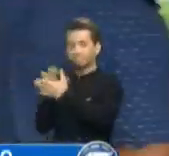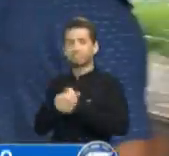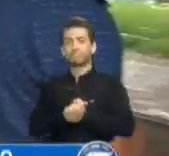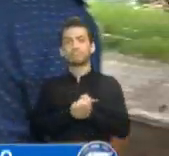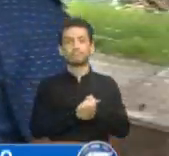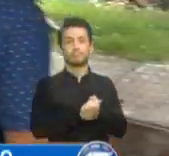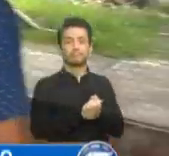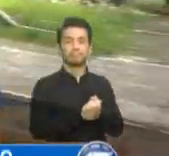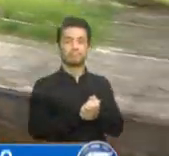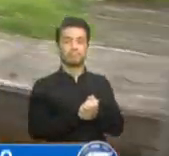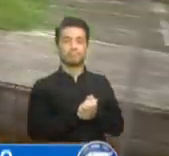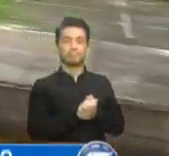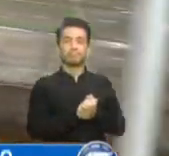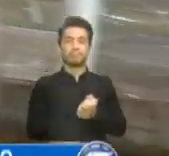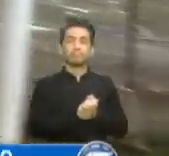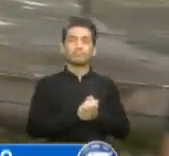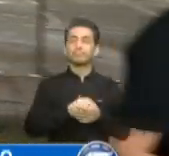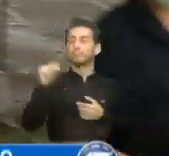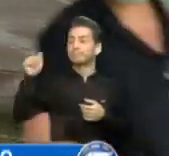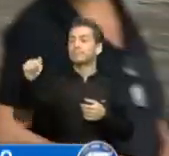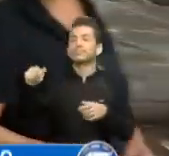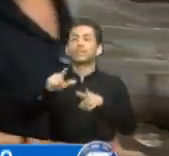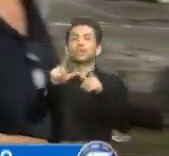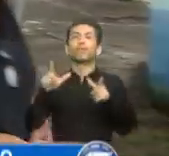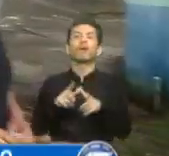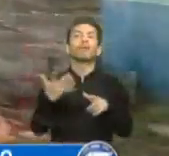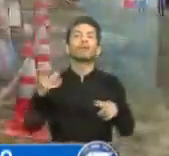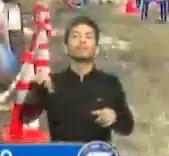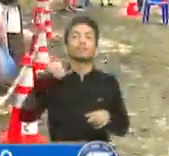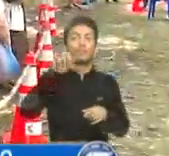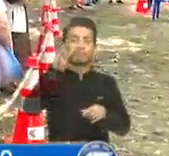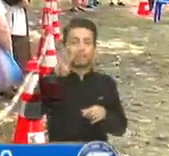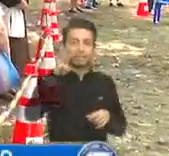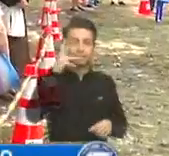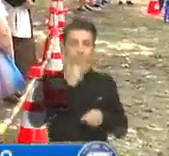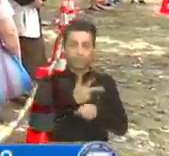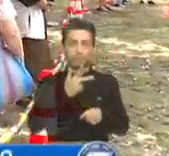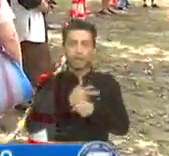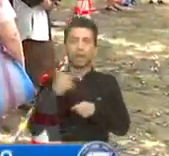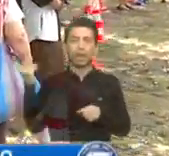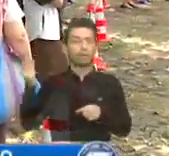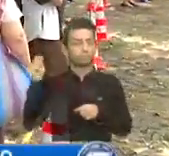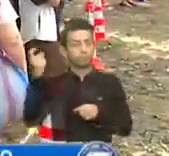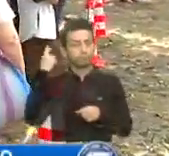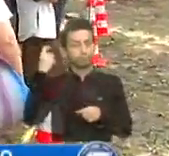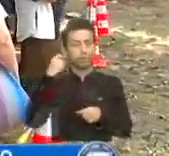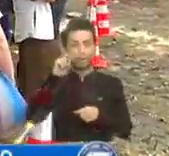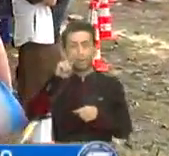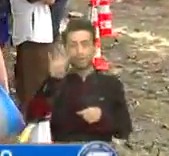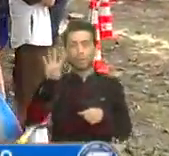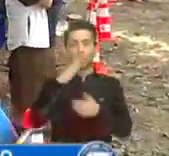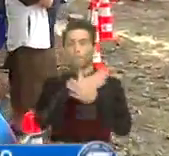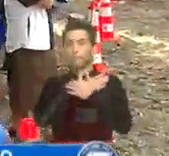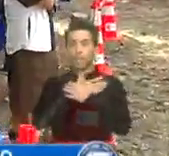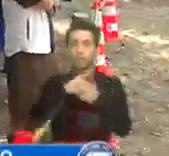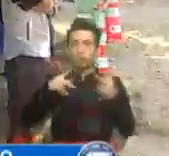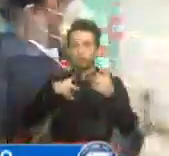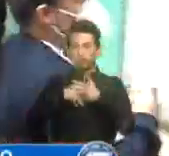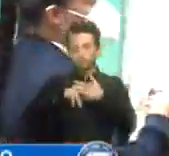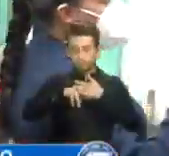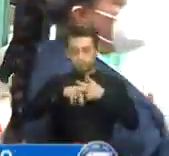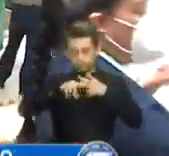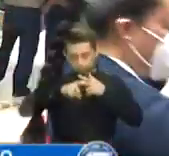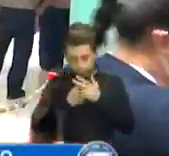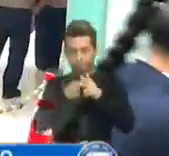El recinto está ubicado en la Zona 3 capitalina. Fue inaugurado el pasado 24 de mayo y según encargados del